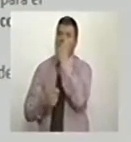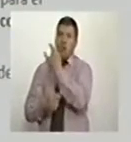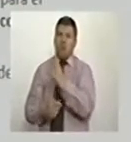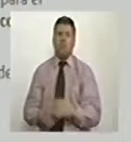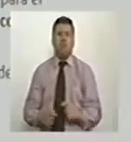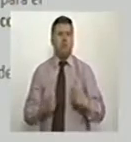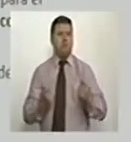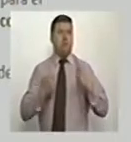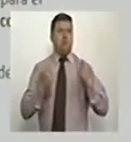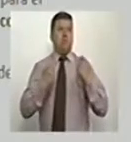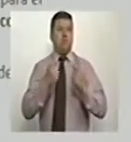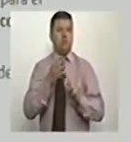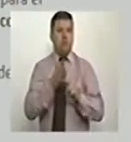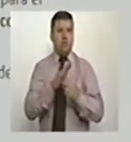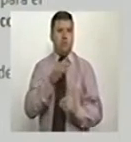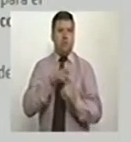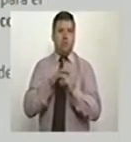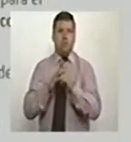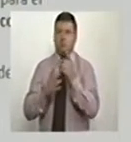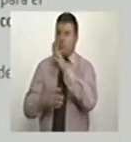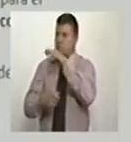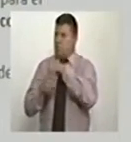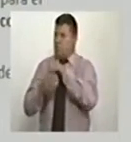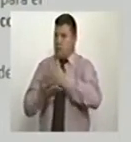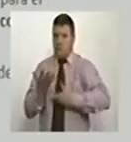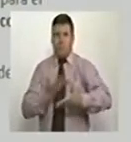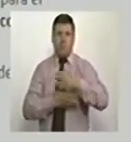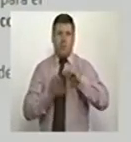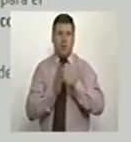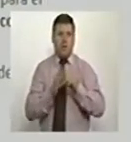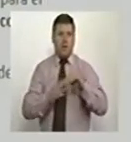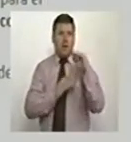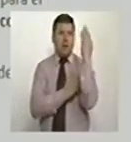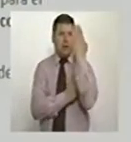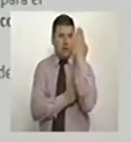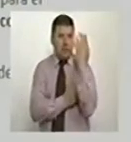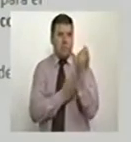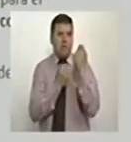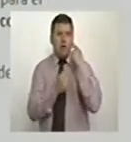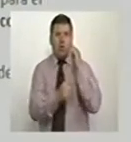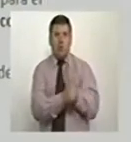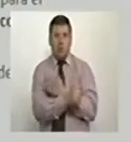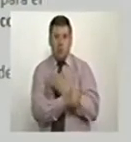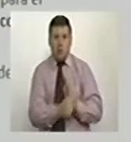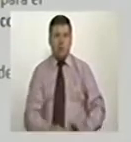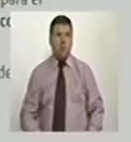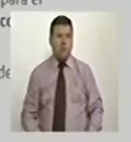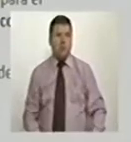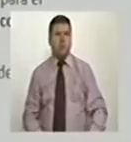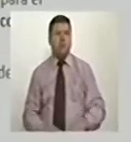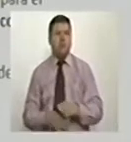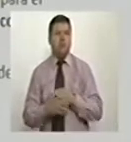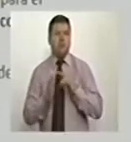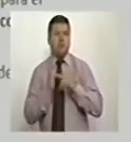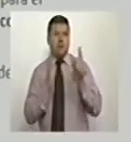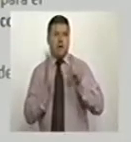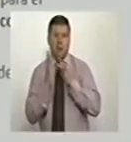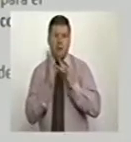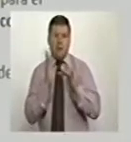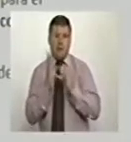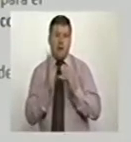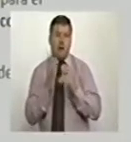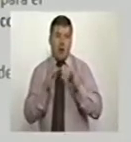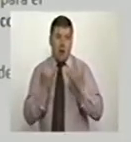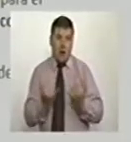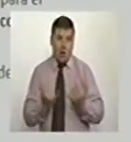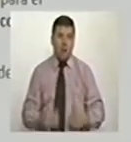Fundamenta la creación de la intelectualidad en el cine, en la música, en las aplicaciones y tecnología. Y que